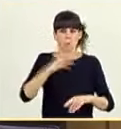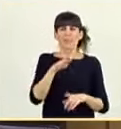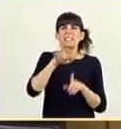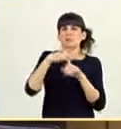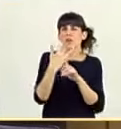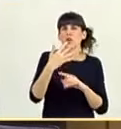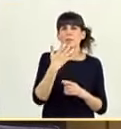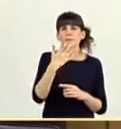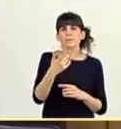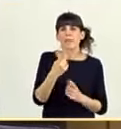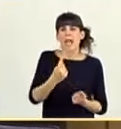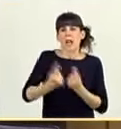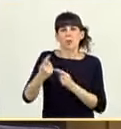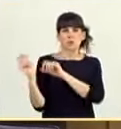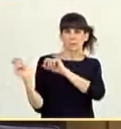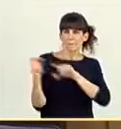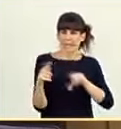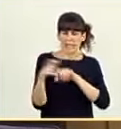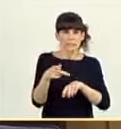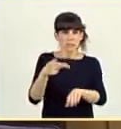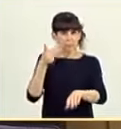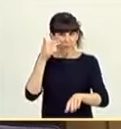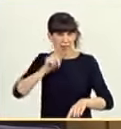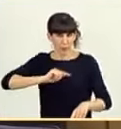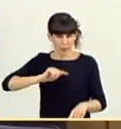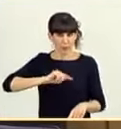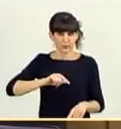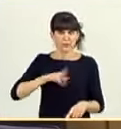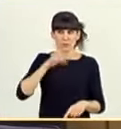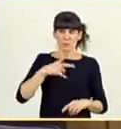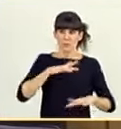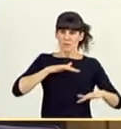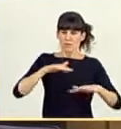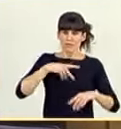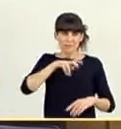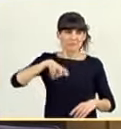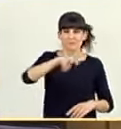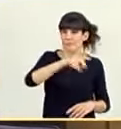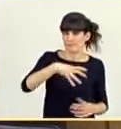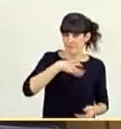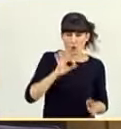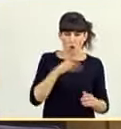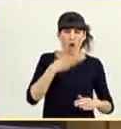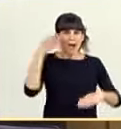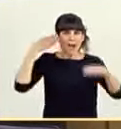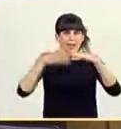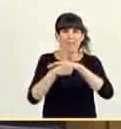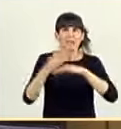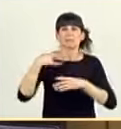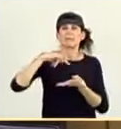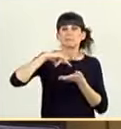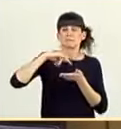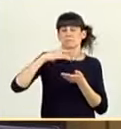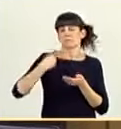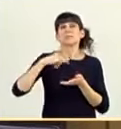de que algunos migrantes tengan miedo para moverse, para acceder, por ejemplo, al sistema